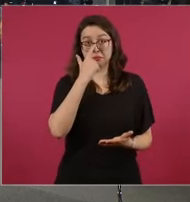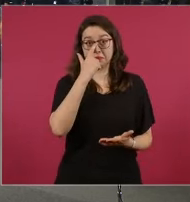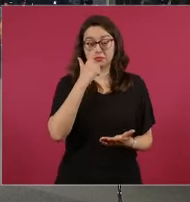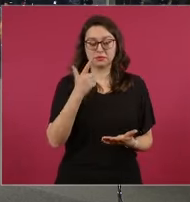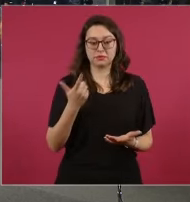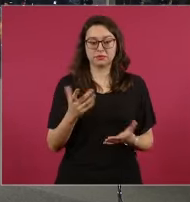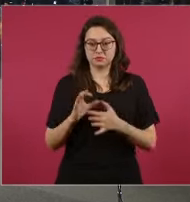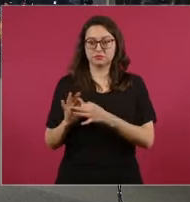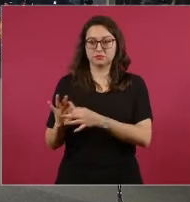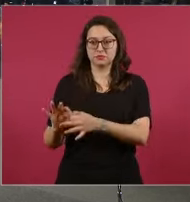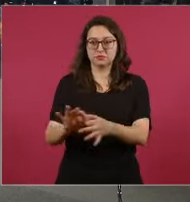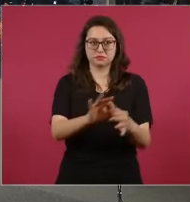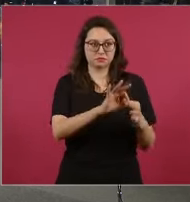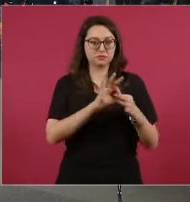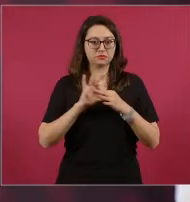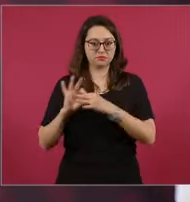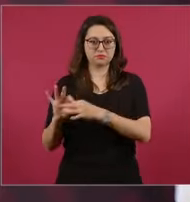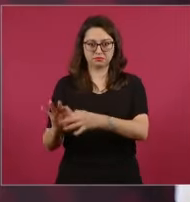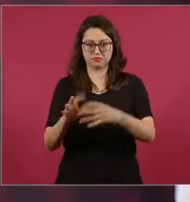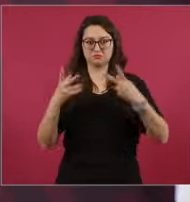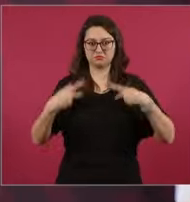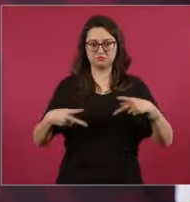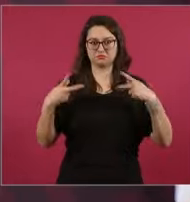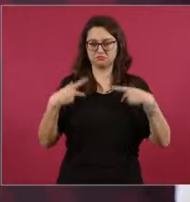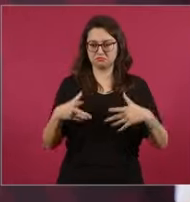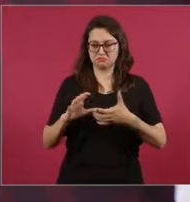unidad en el pueblo.